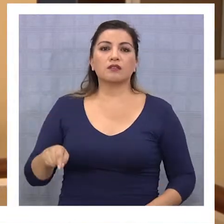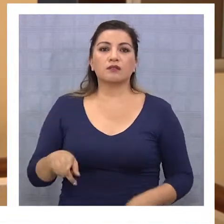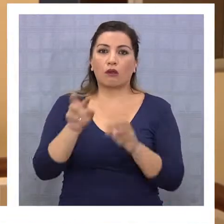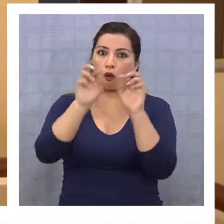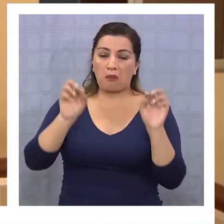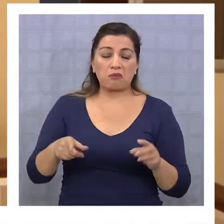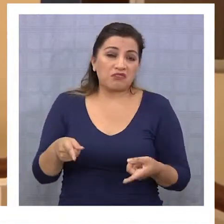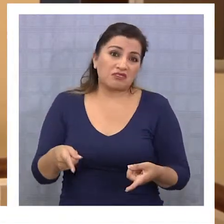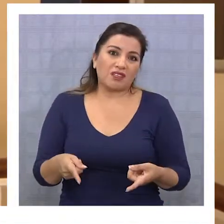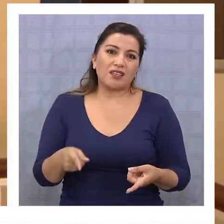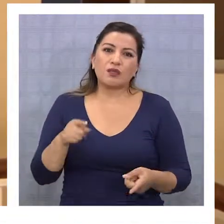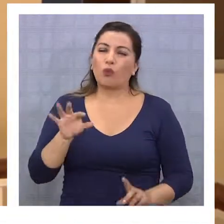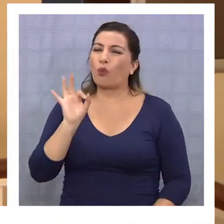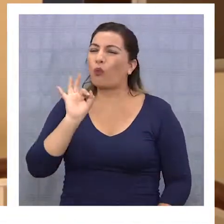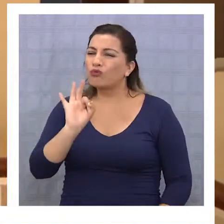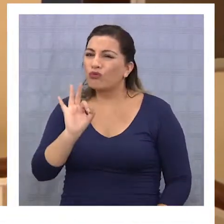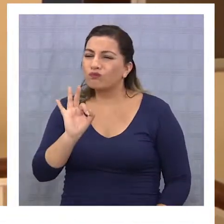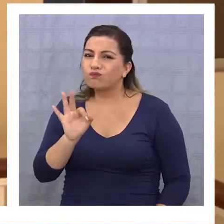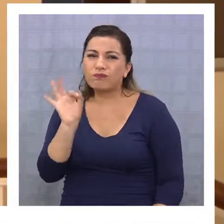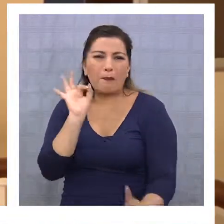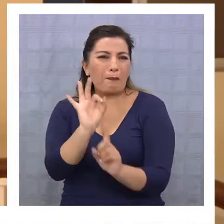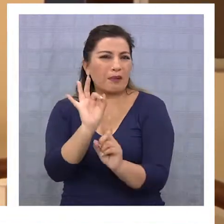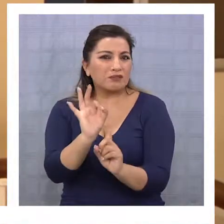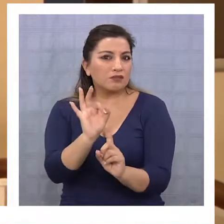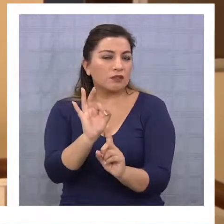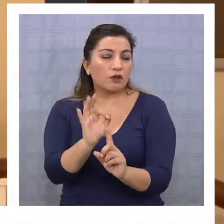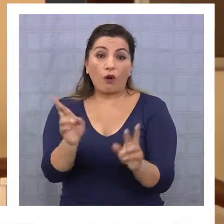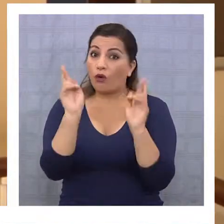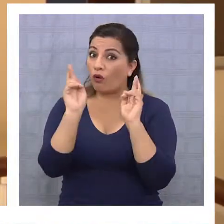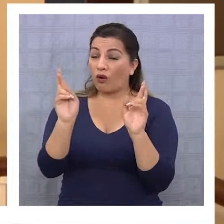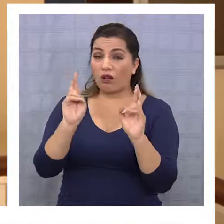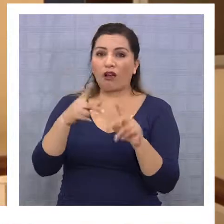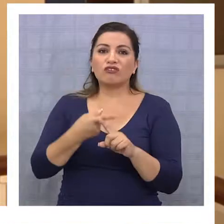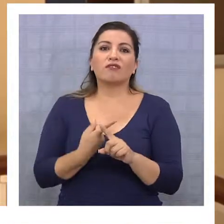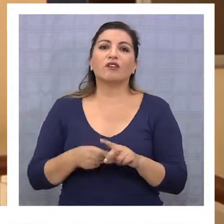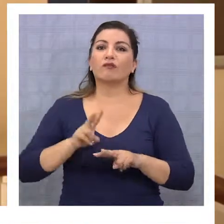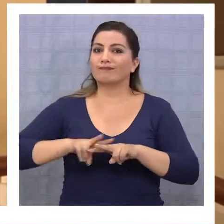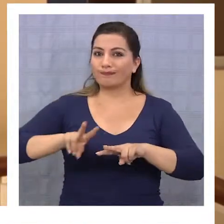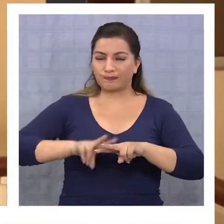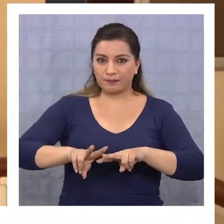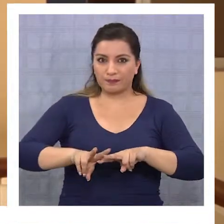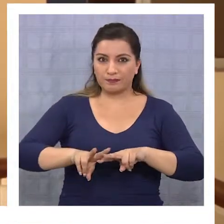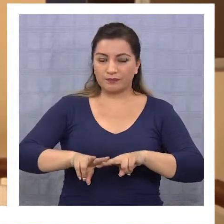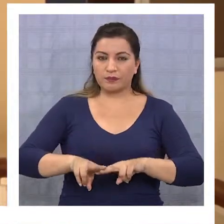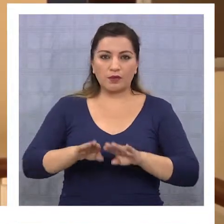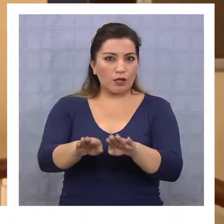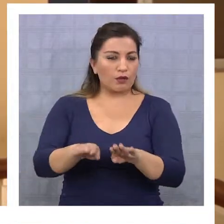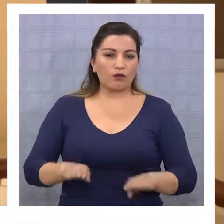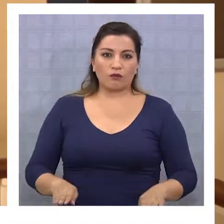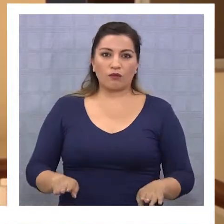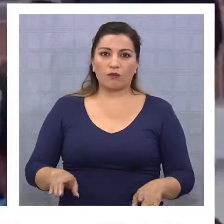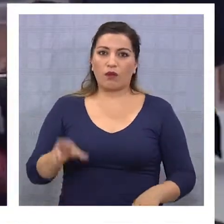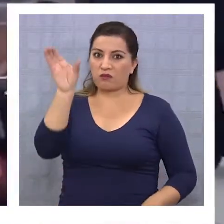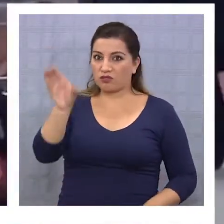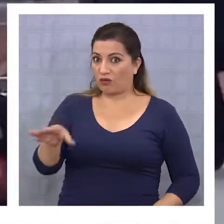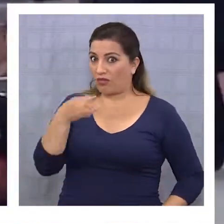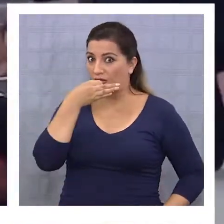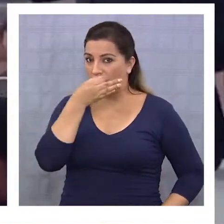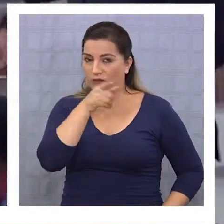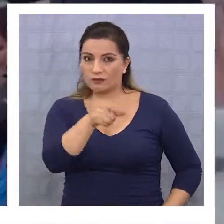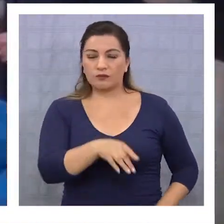parámetros, claro, esto fue un hecho puntual, a lo mejor pasó. Esperamos que no ocurra, así tal como lo expresa la persona.